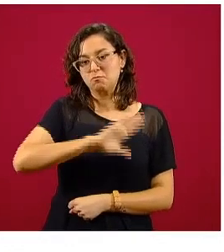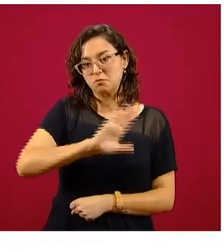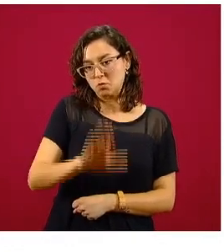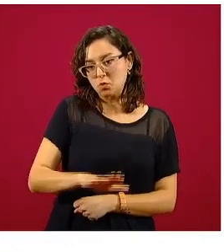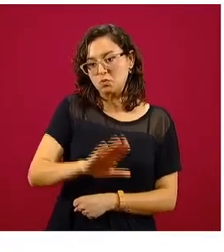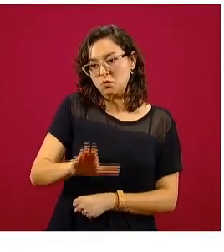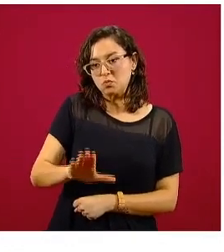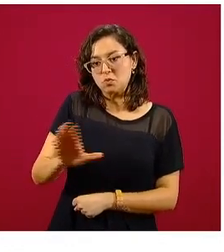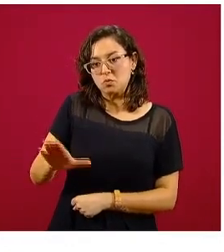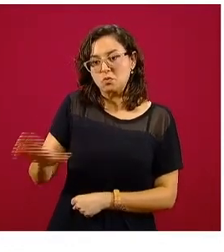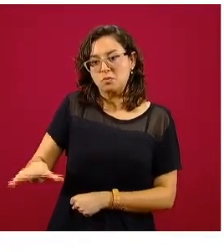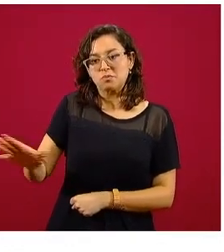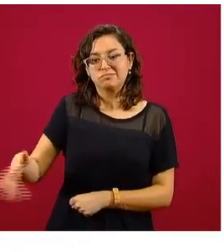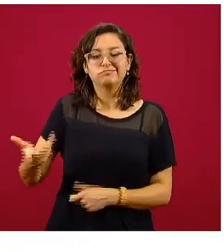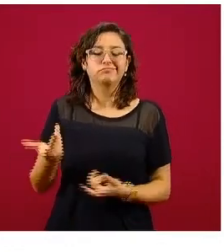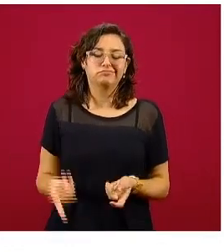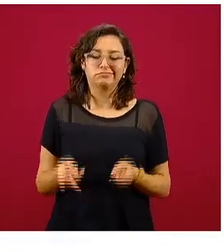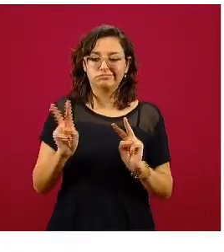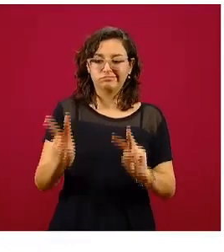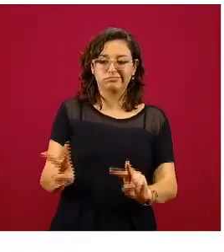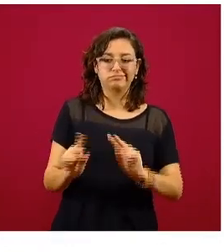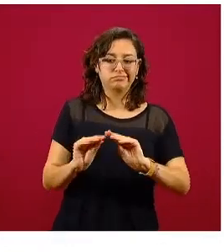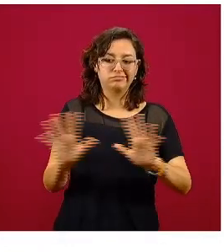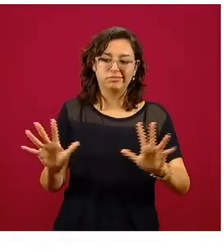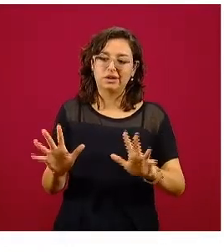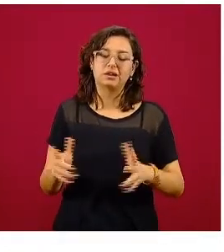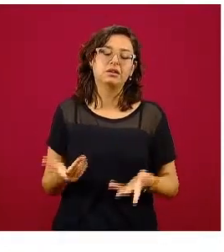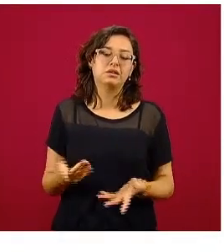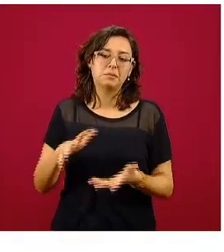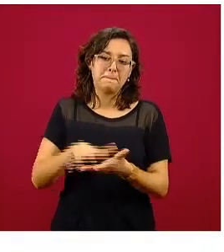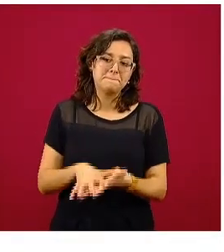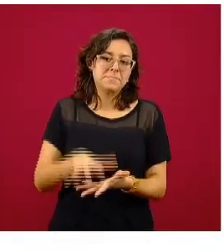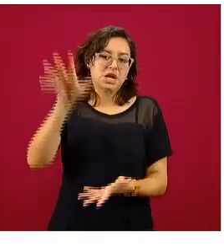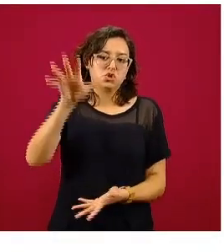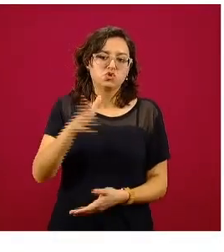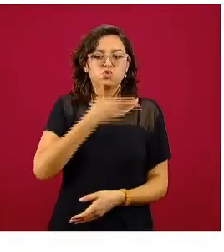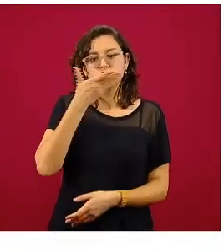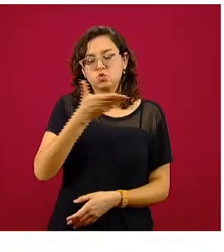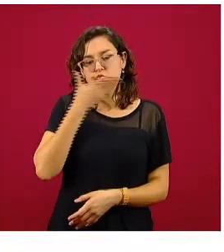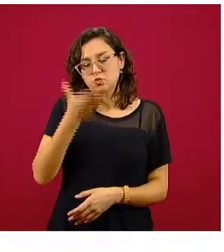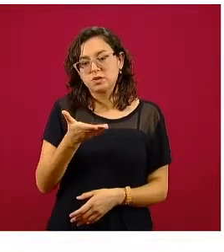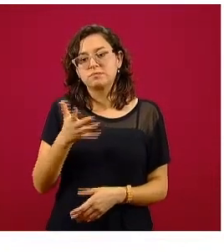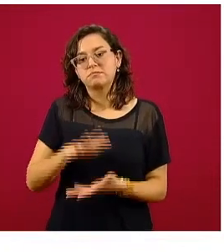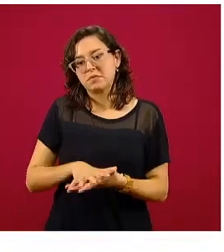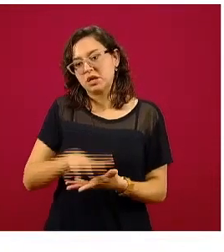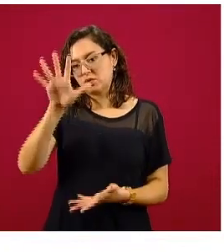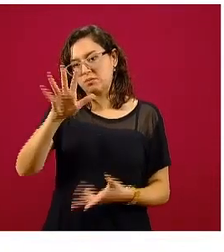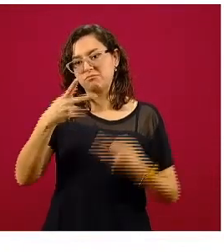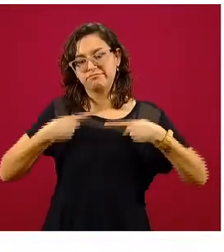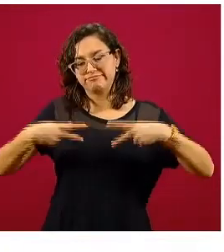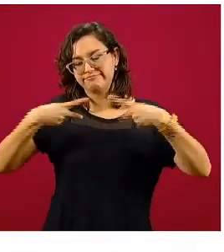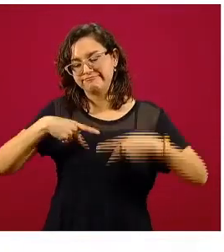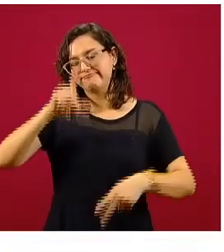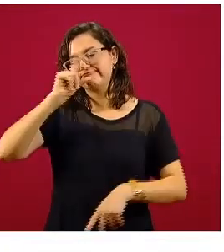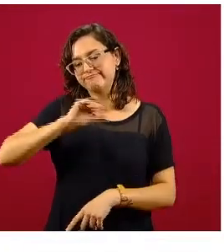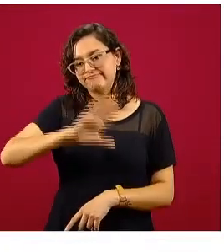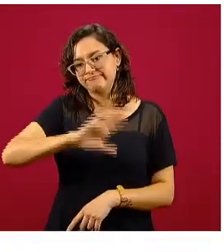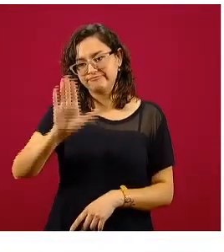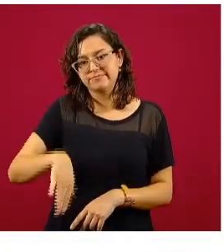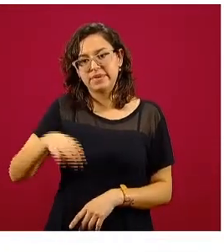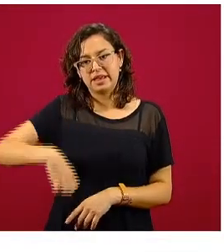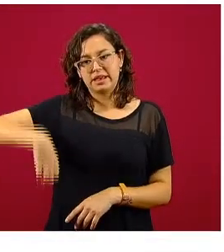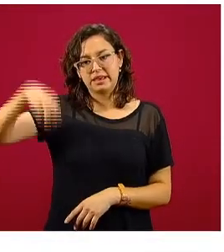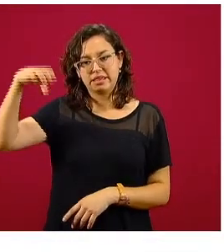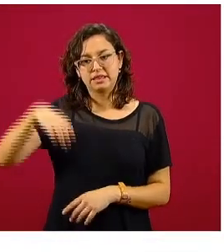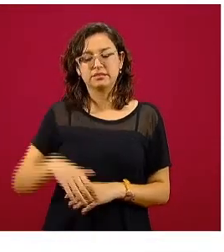habla precisamente de este incremento o de esta mayor proporción de defunciones que hay en personas que tienen